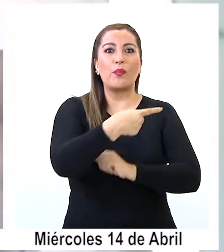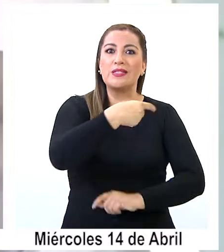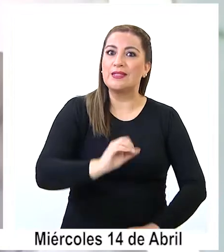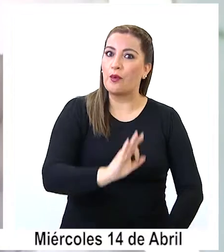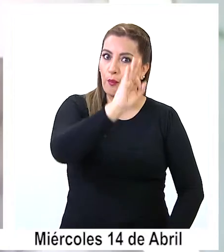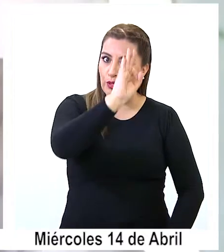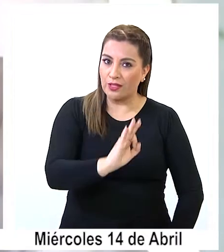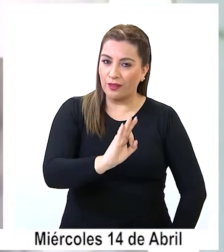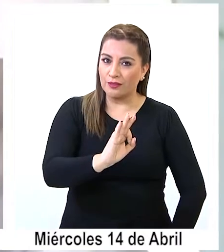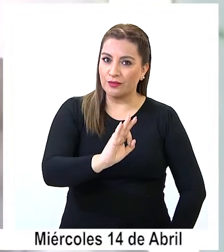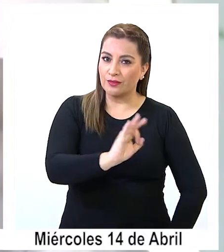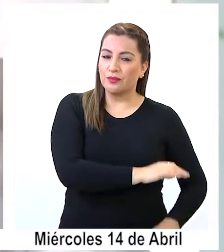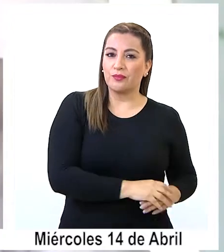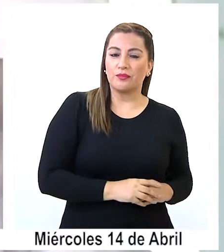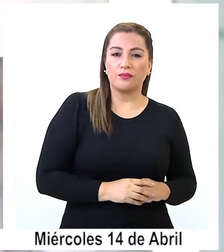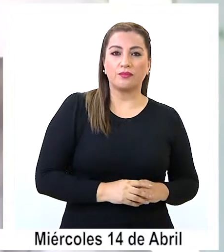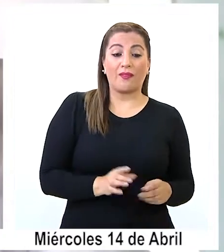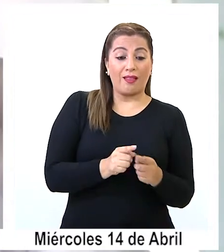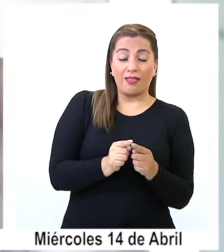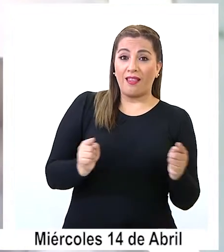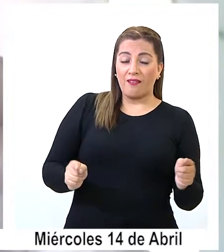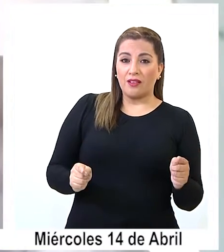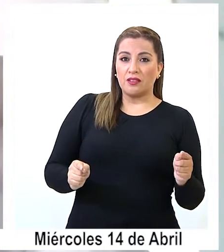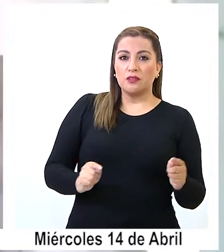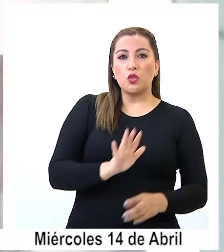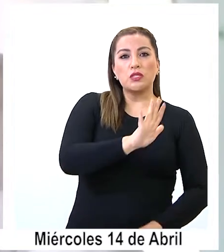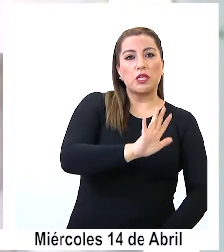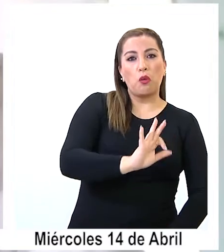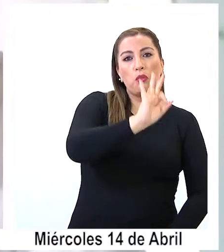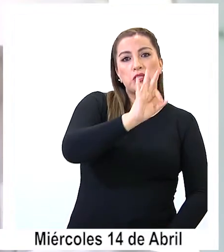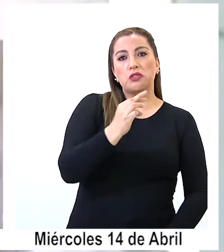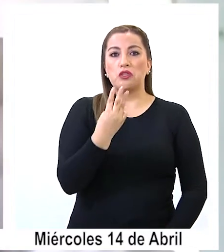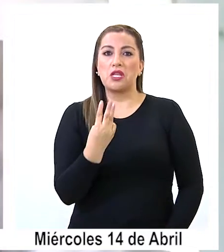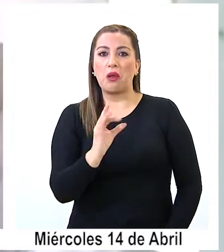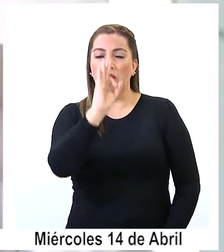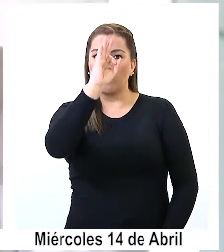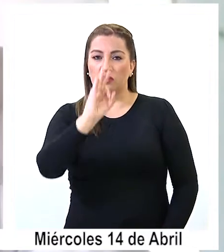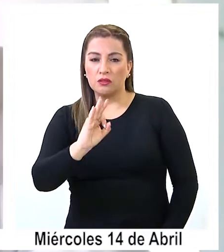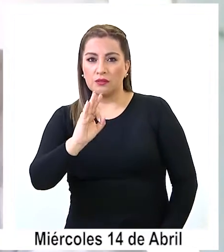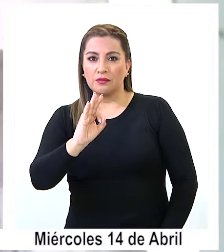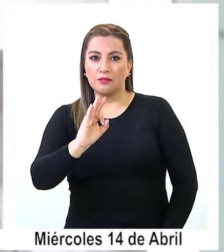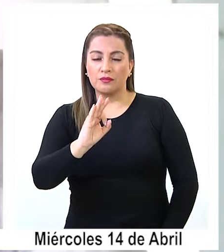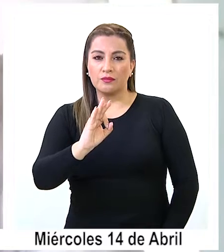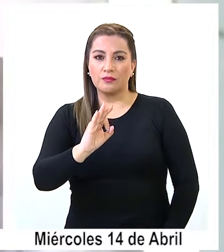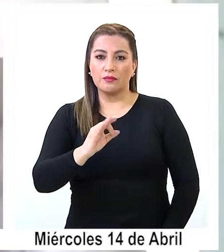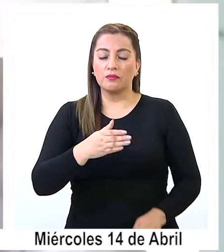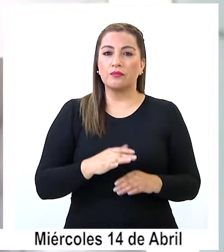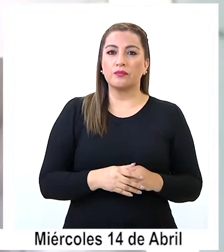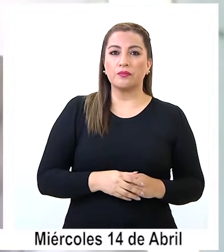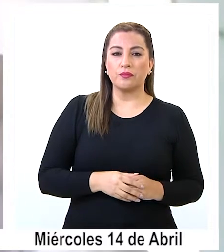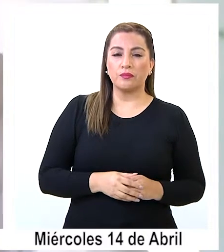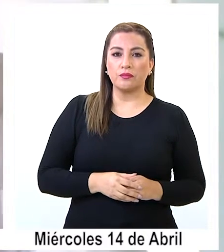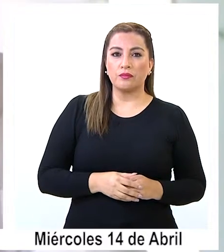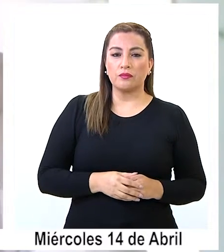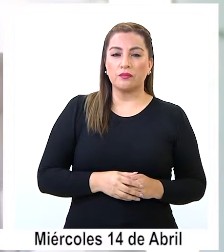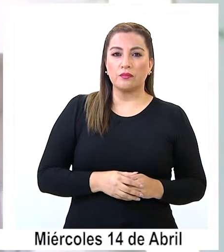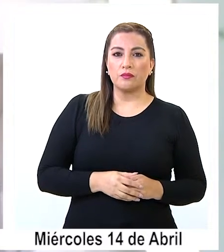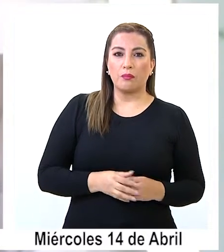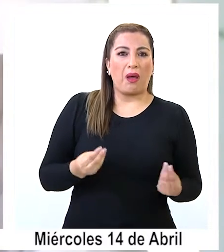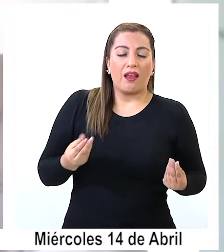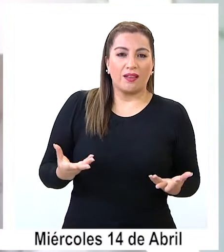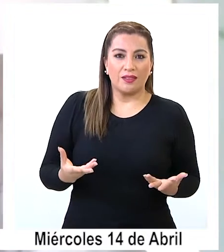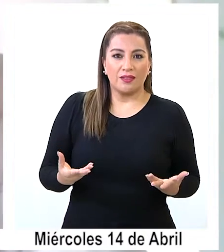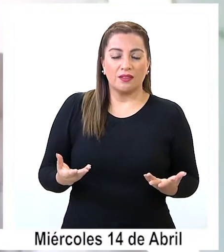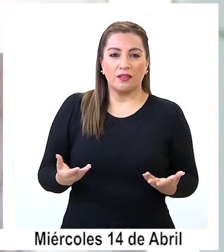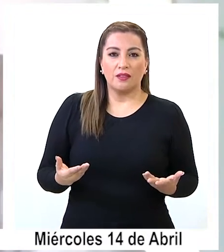un 100%. La diferencia del 5% o 3% que se habla, únicamente